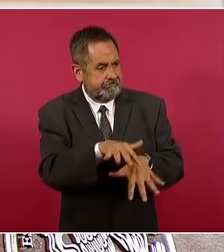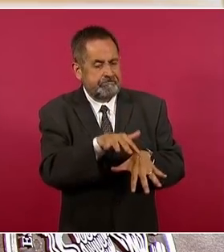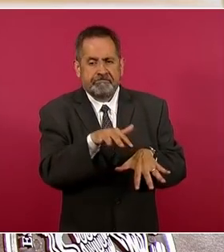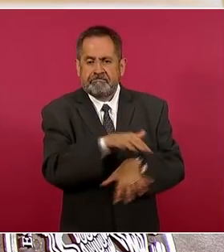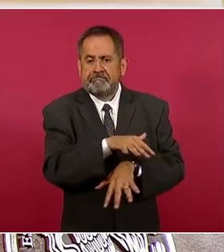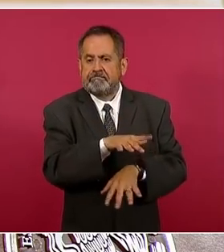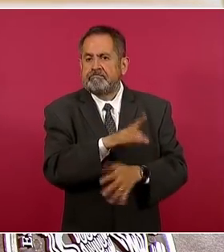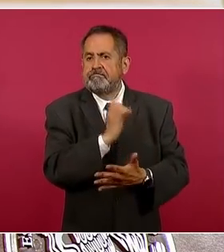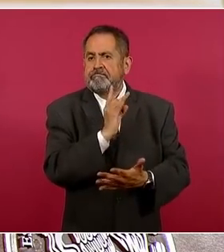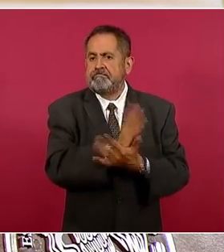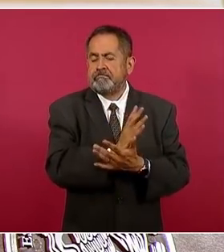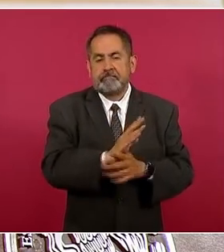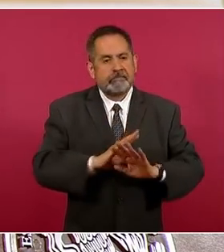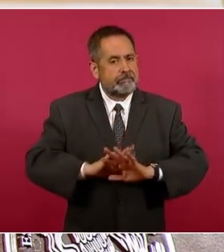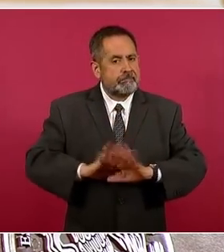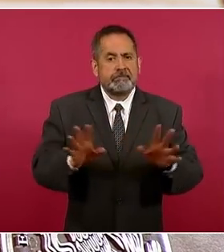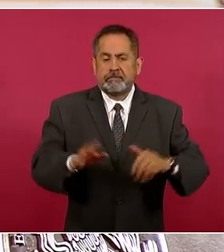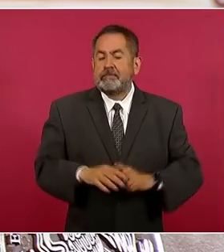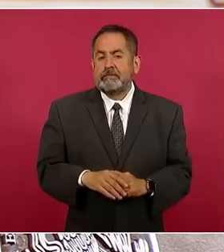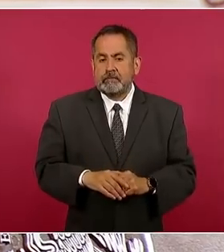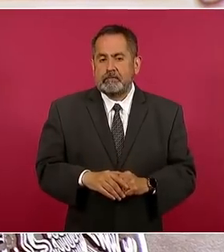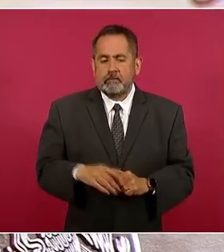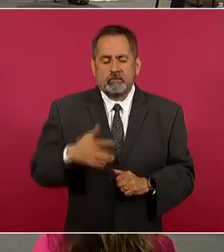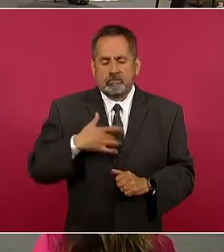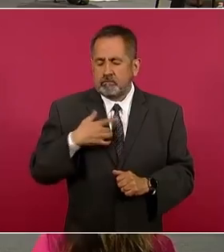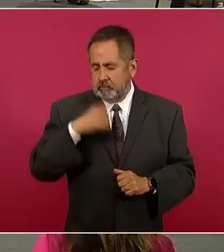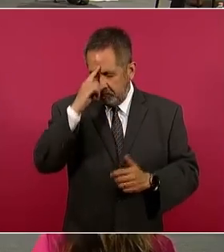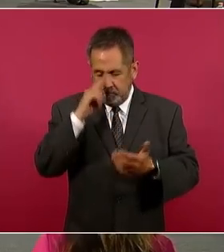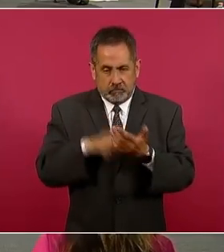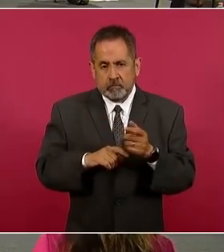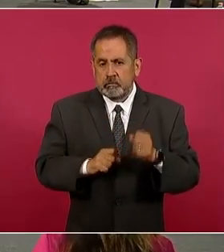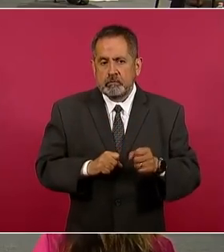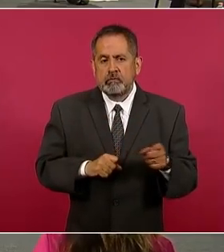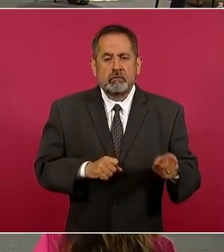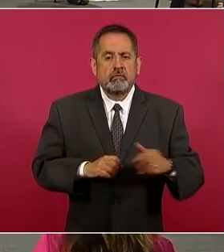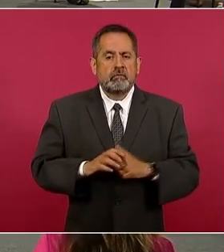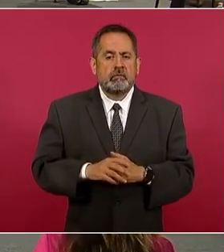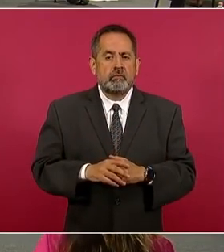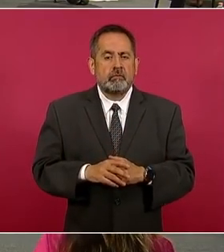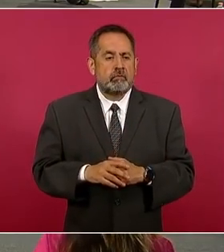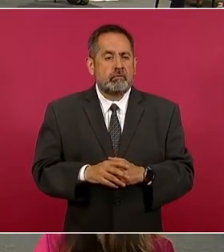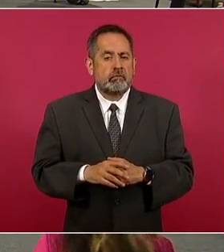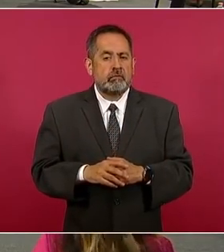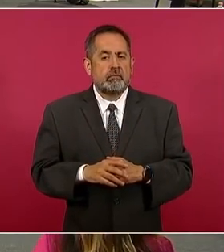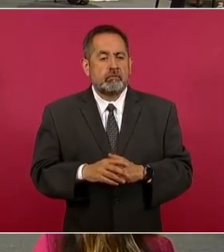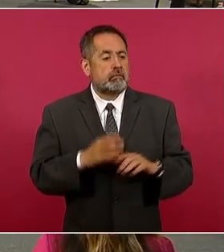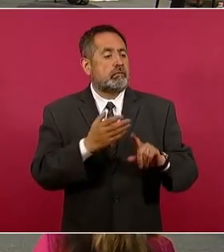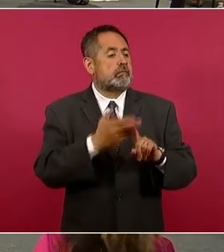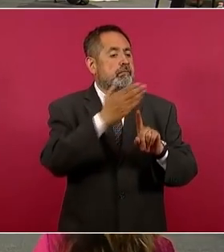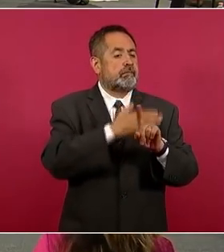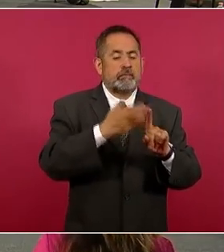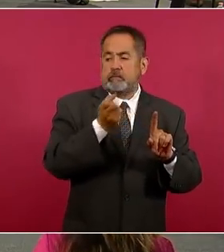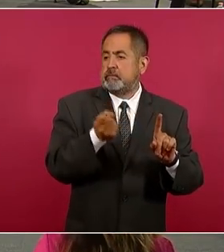¿quiénes eran simpatizantes de la señora?